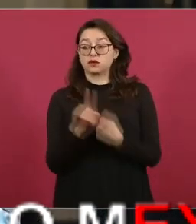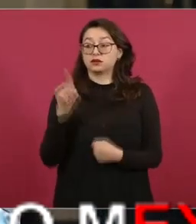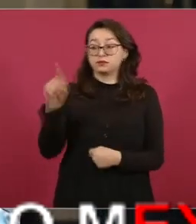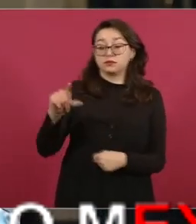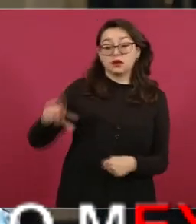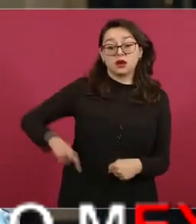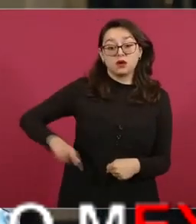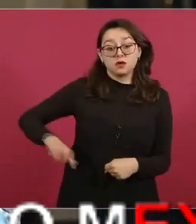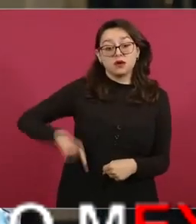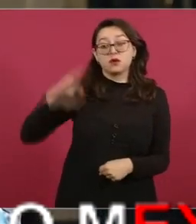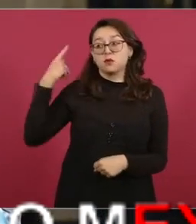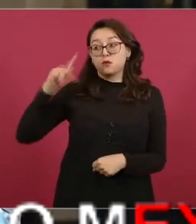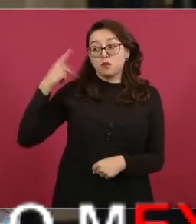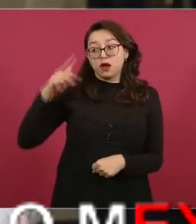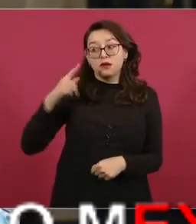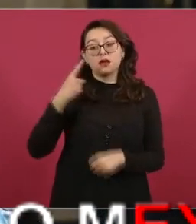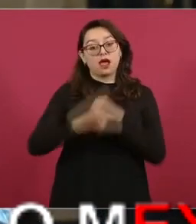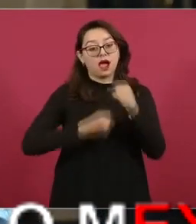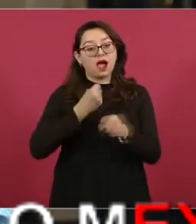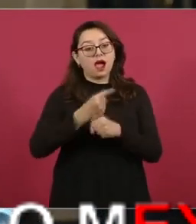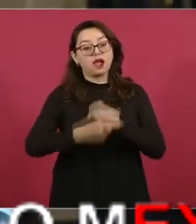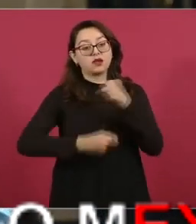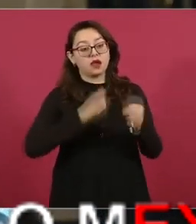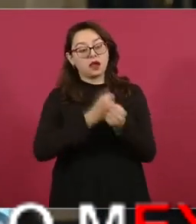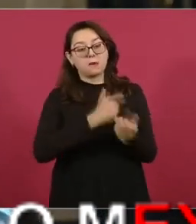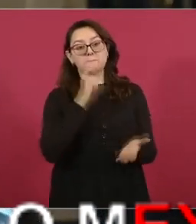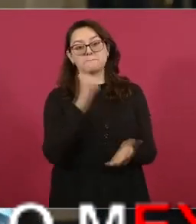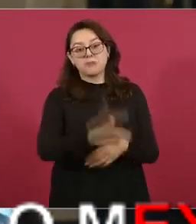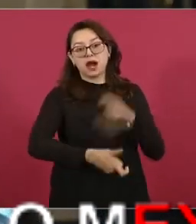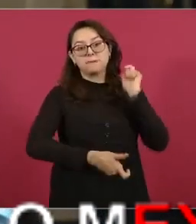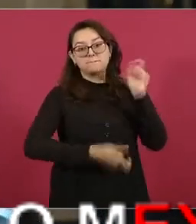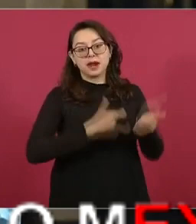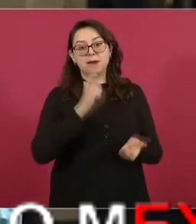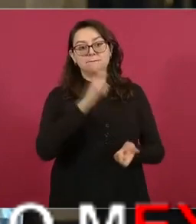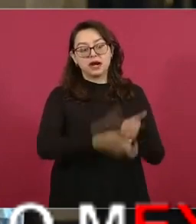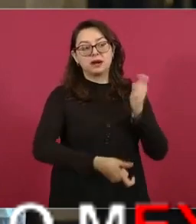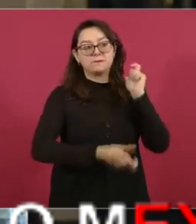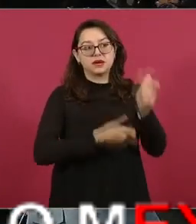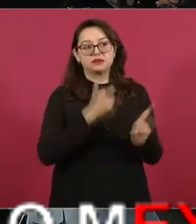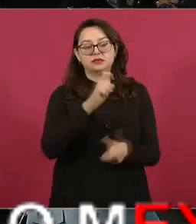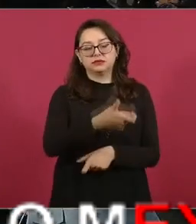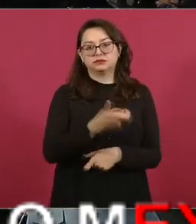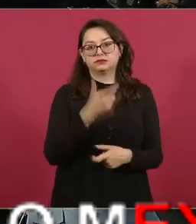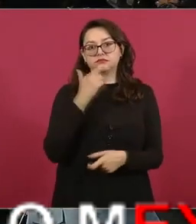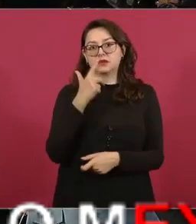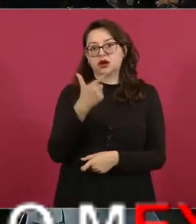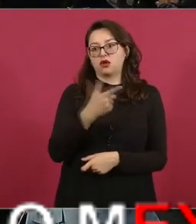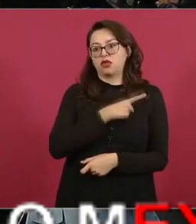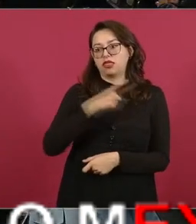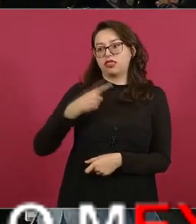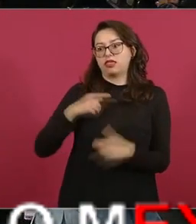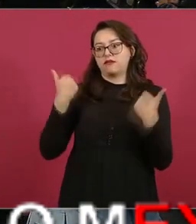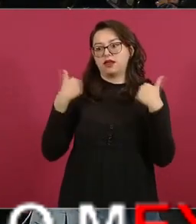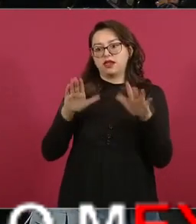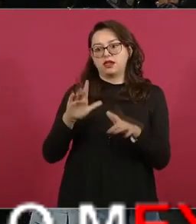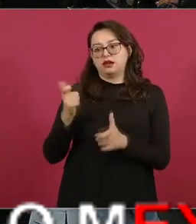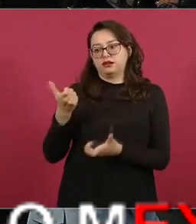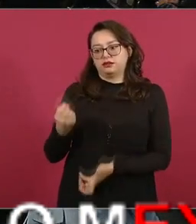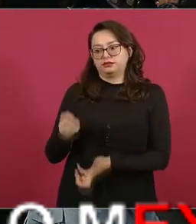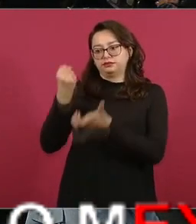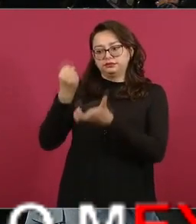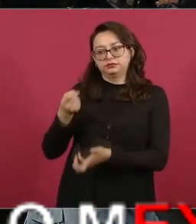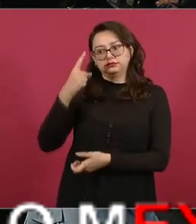recursos bien podrían ser para medicinas, para otras cosas, acabo de estar en